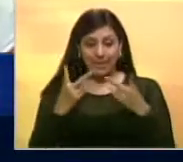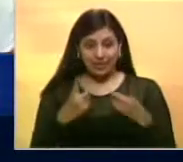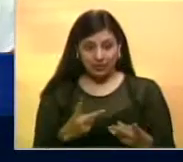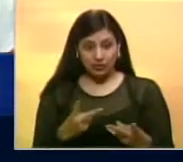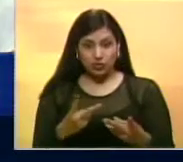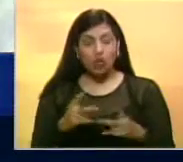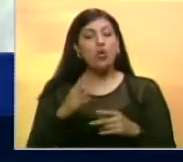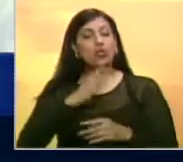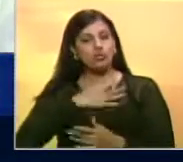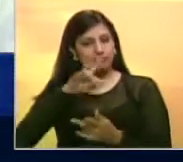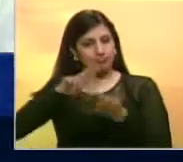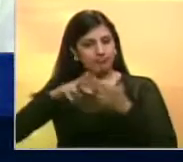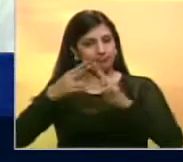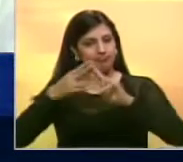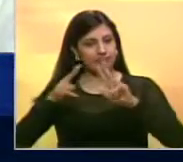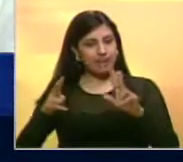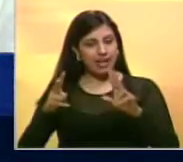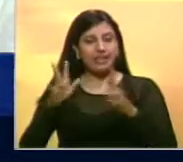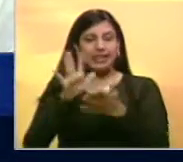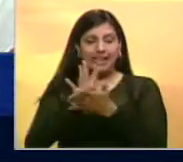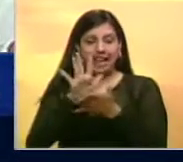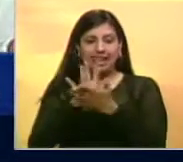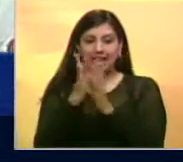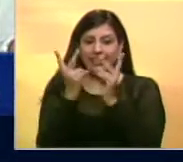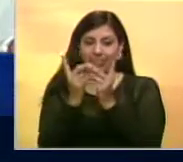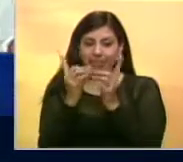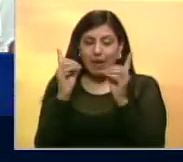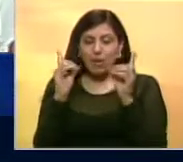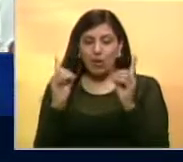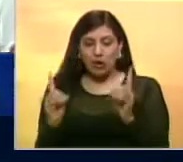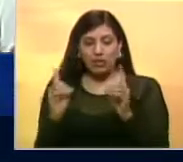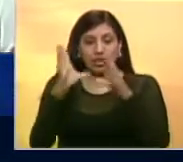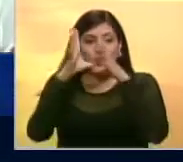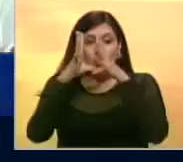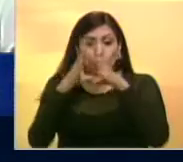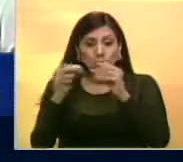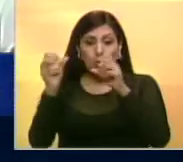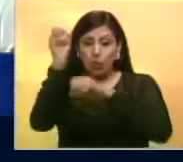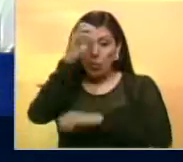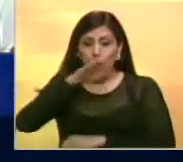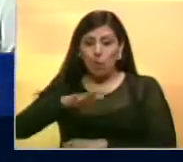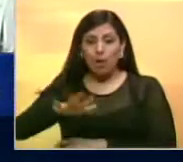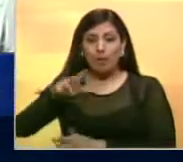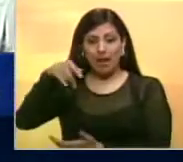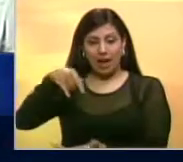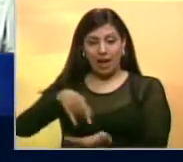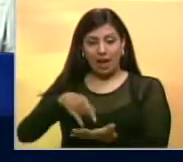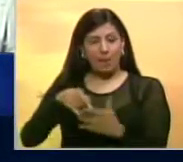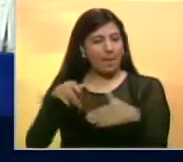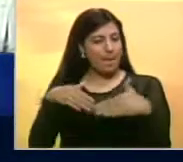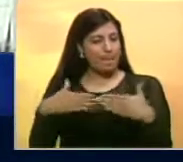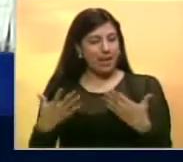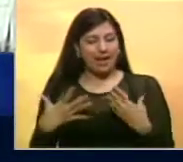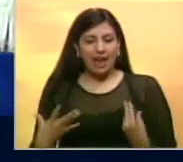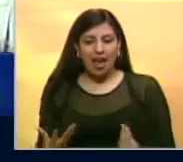de manera pacífica cívica y democrática a todo el pueblo caraboboño para que nos acompañe mañana